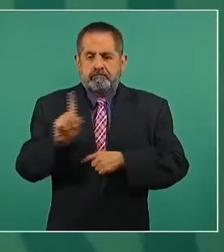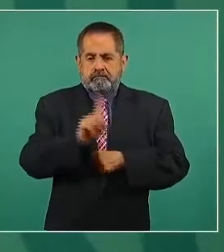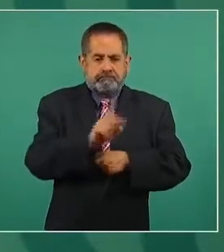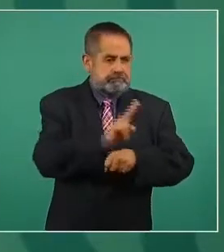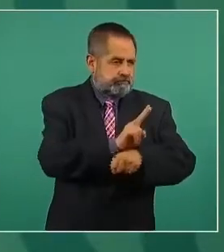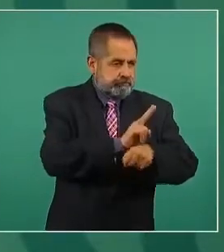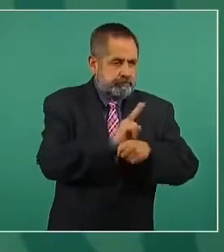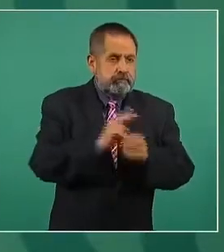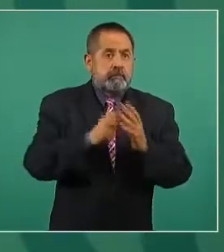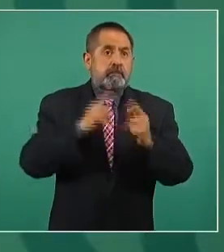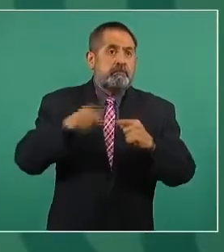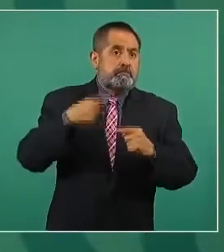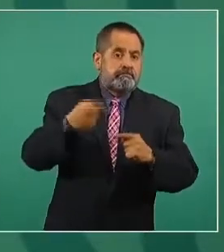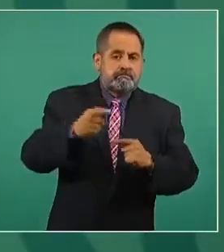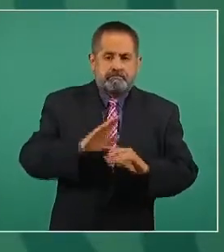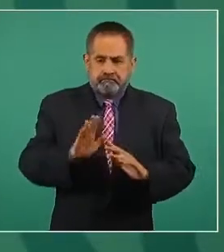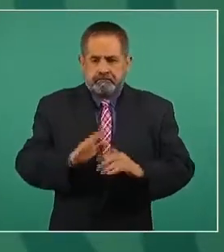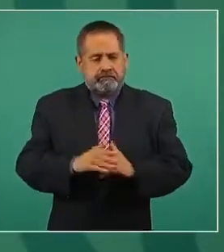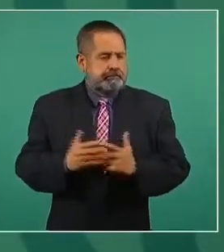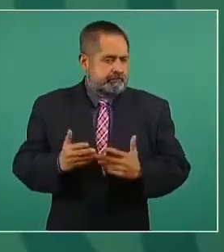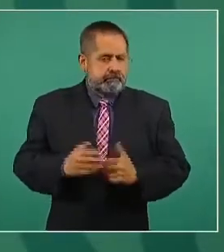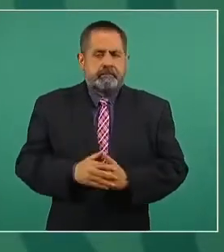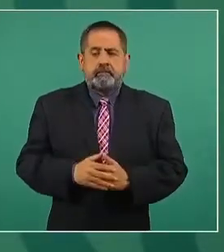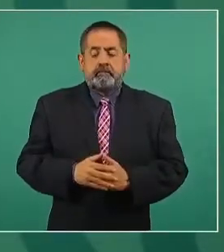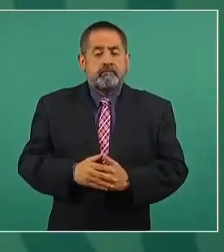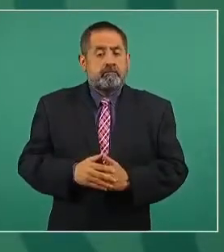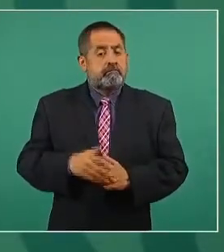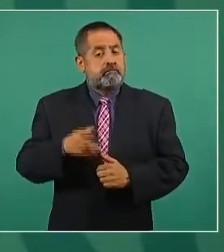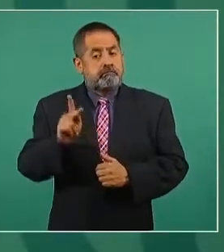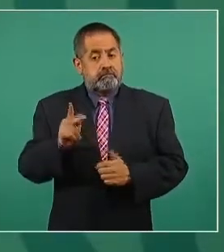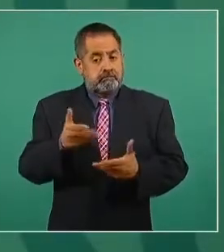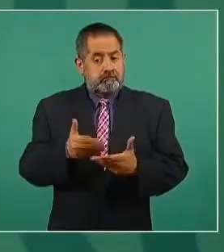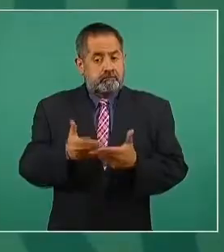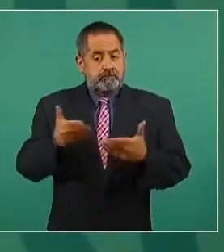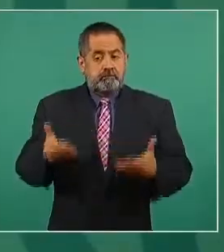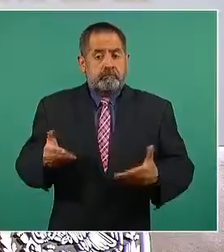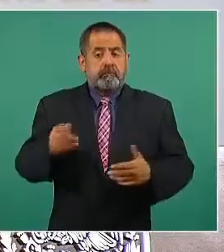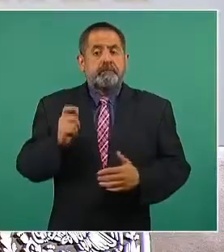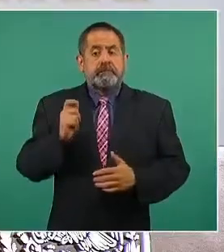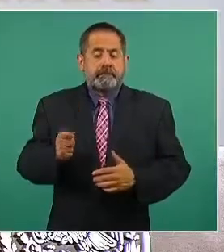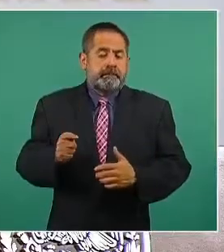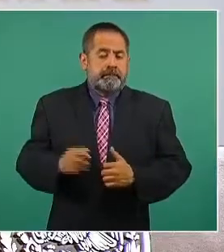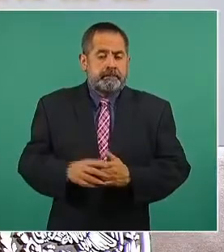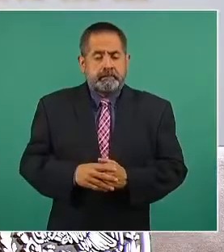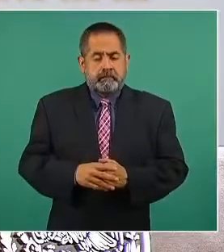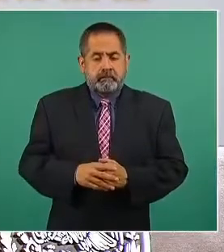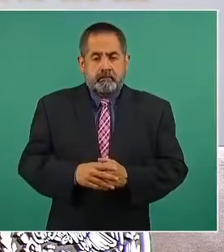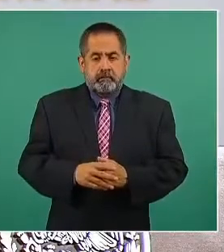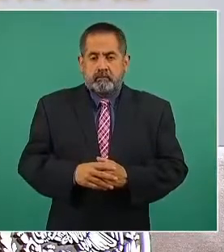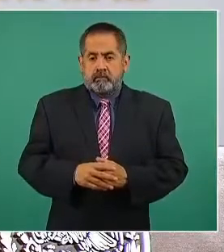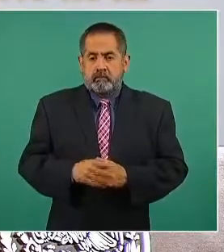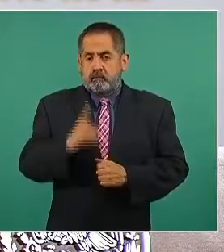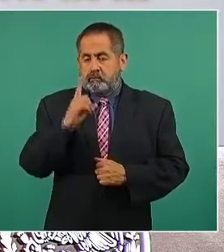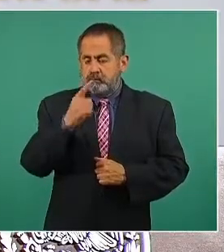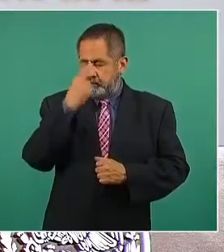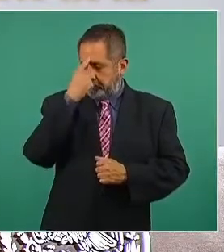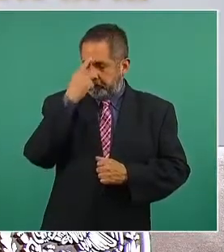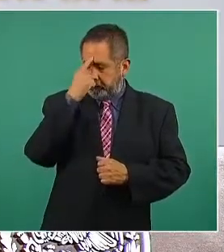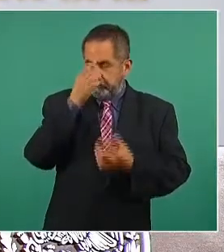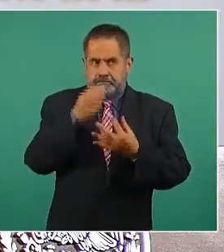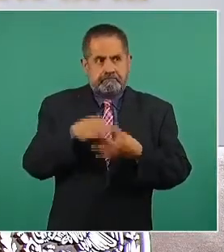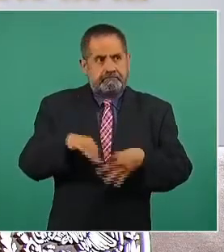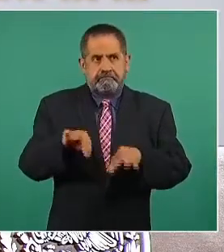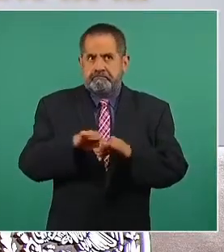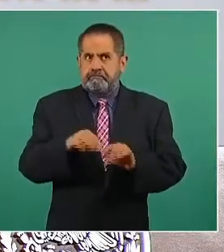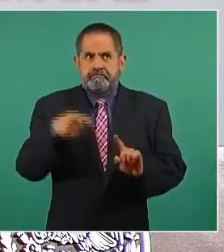casos. Pero ahora lo que nos importaba más